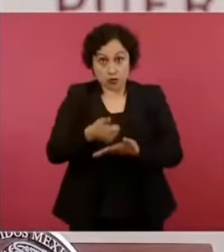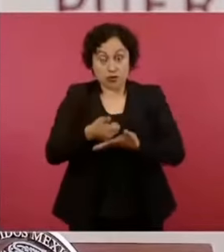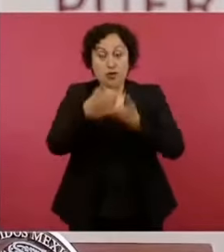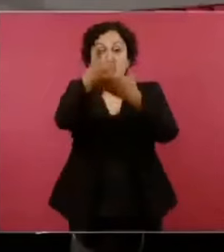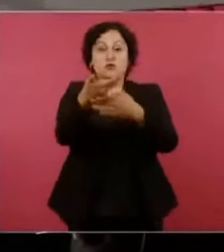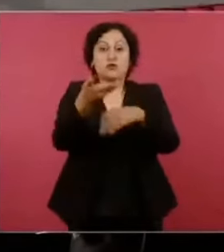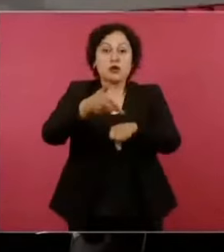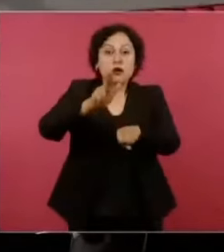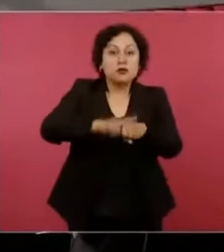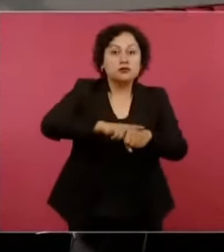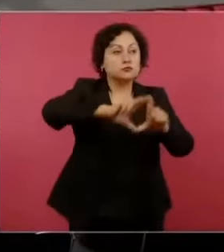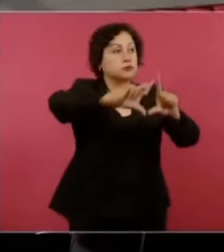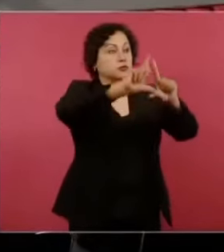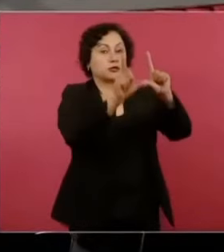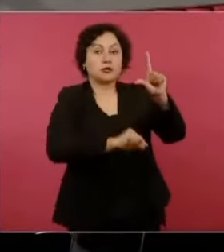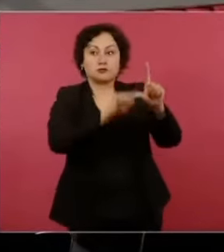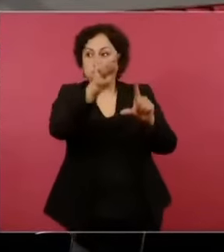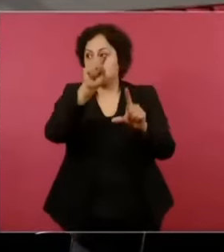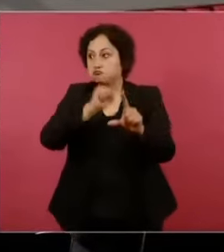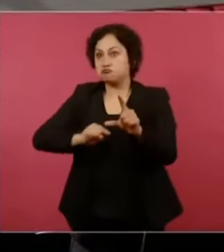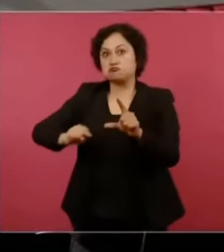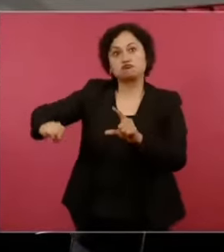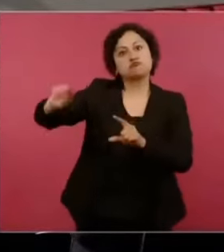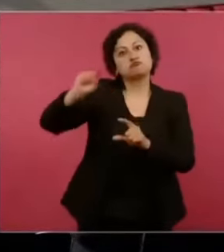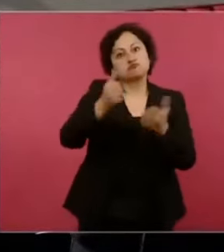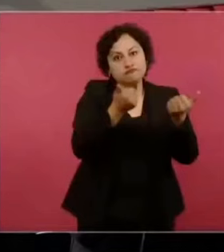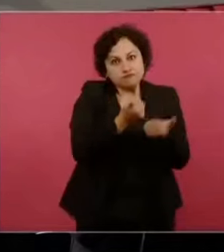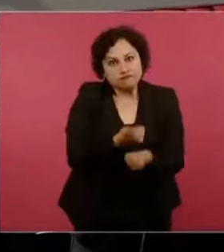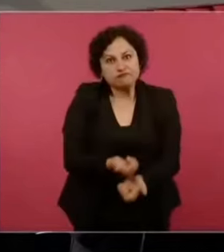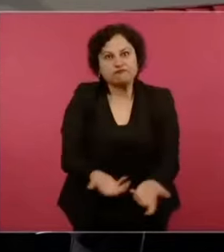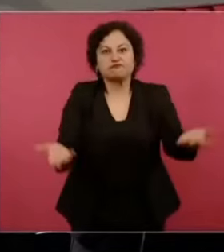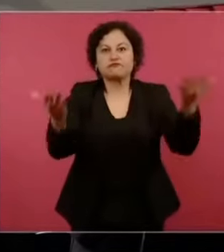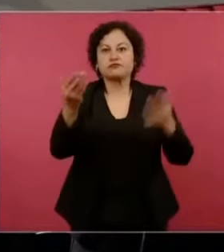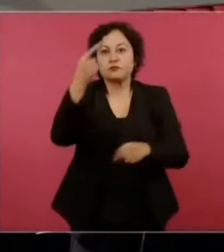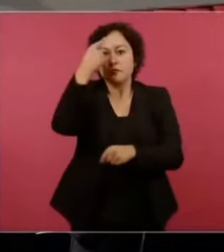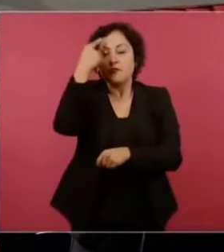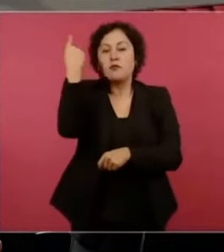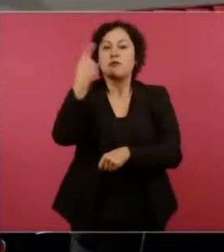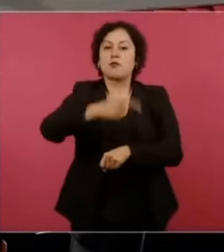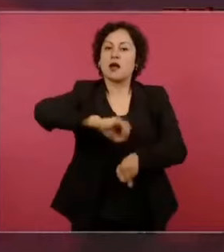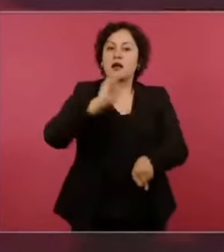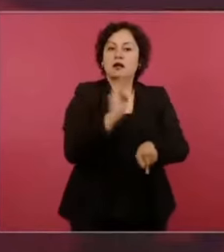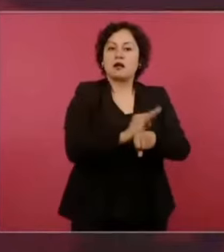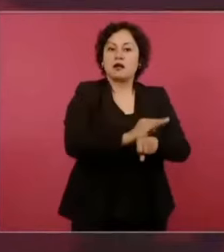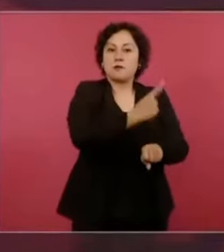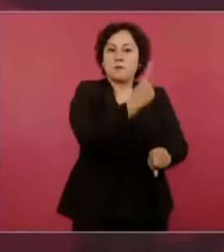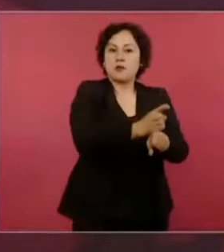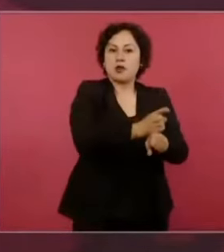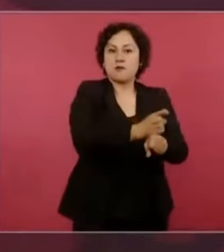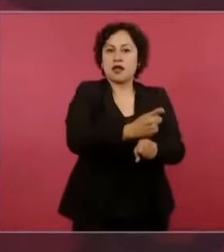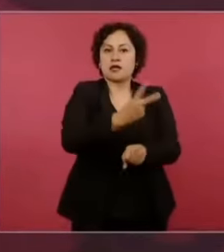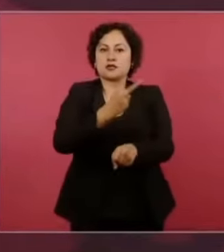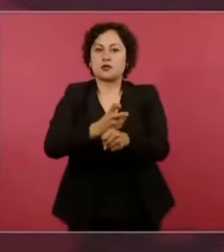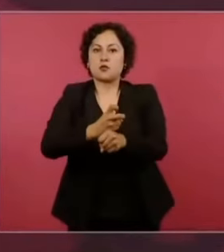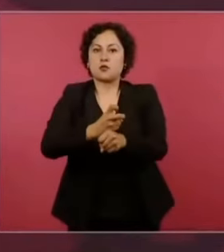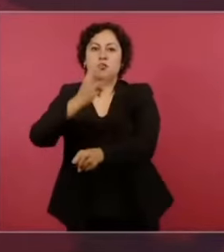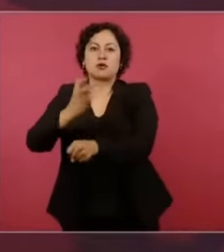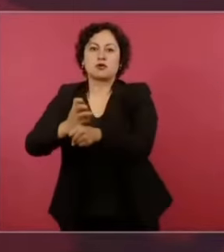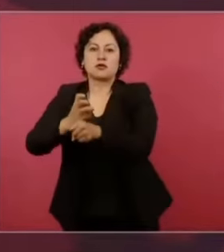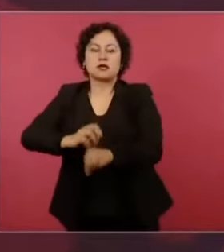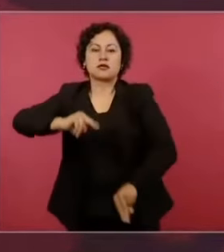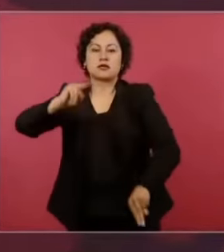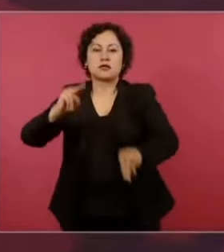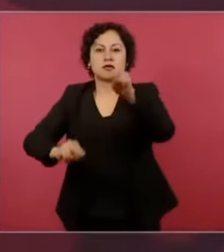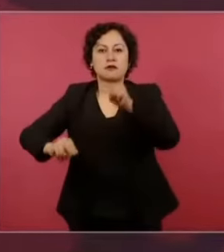Y usted ha modernizado el sistema del primer nivel de atención, del segundo nivel de atención y del tercer nivel de